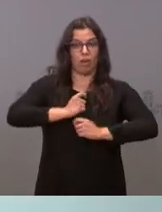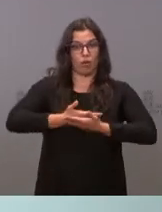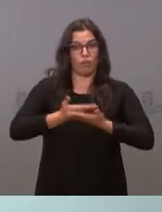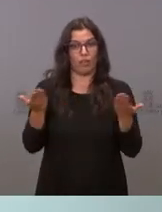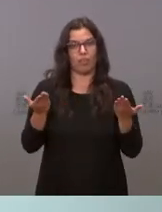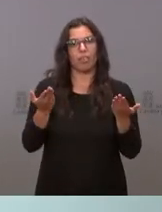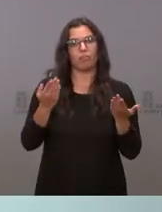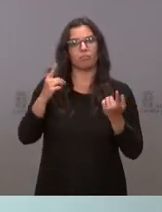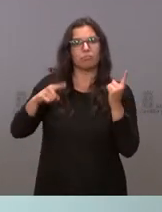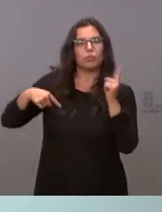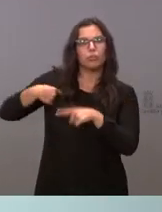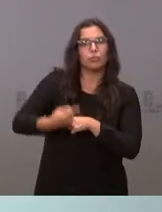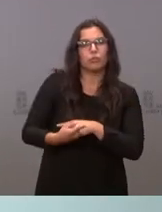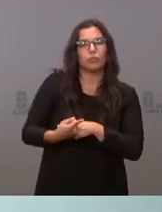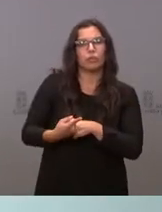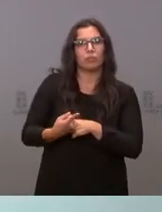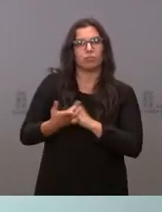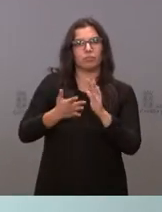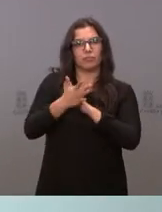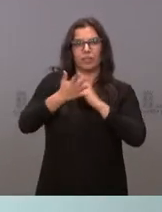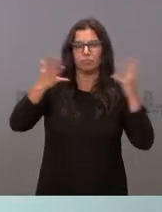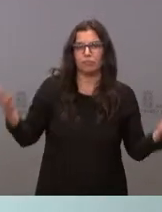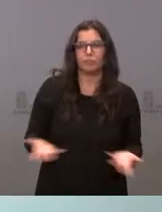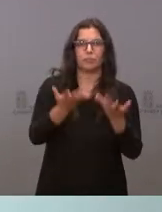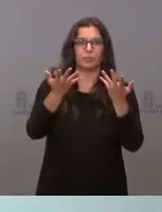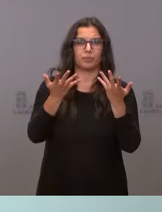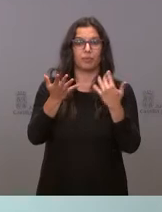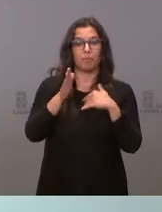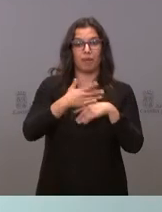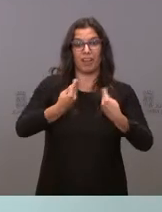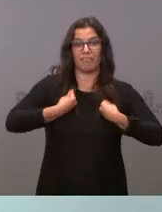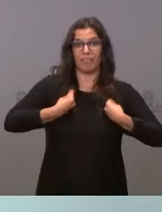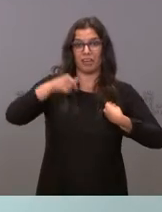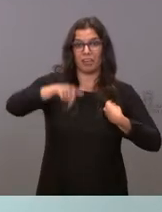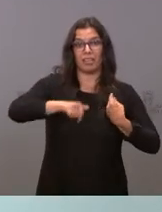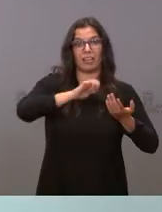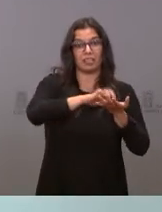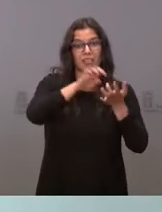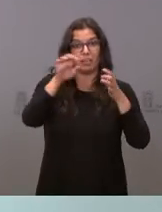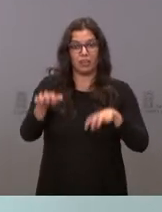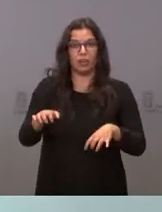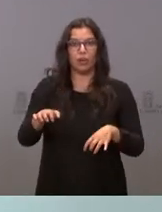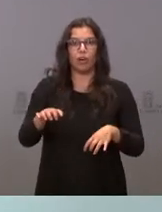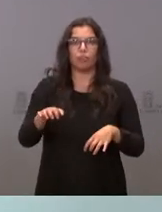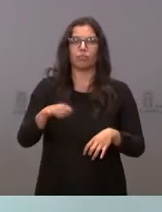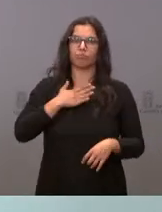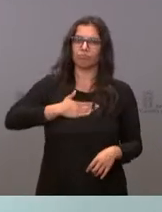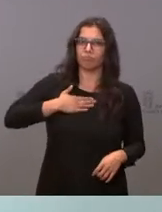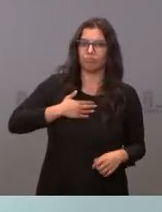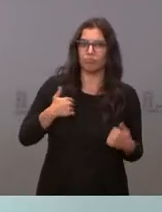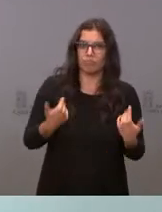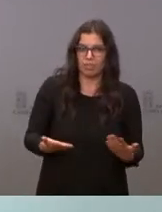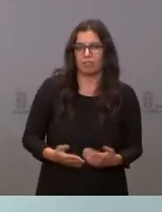convertir en un impulso que consiga que la vida en Castilla y León sea más satisfactoria